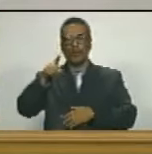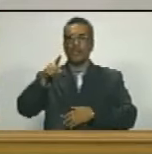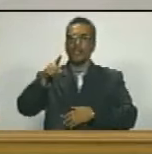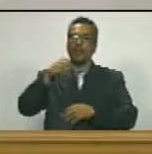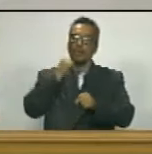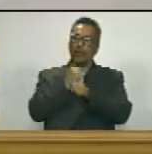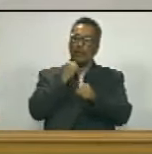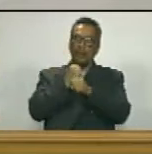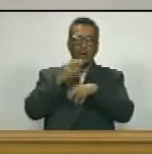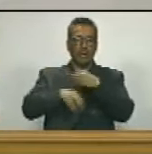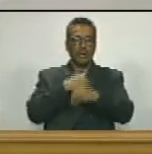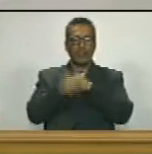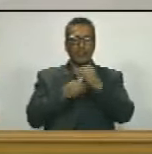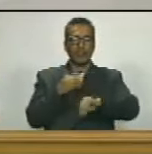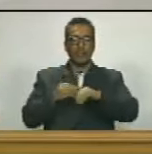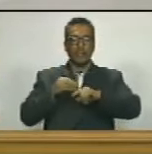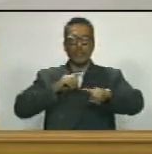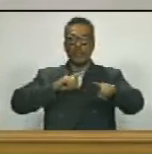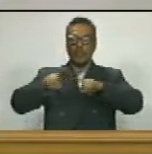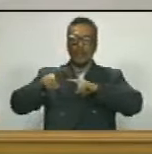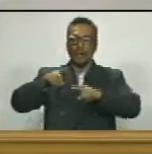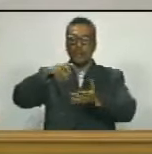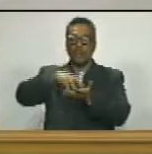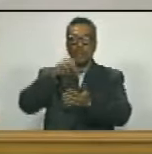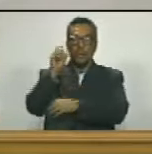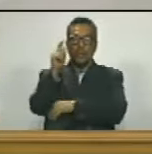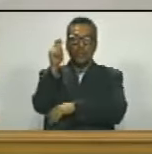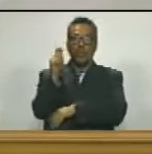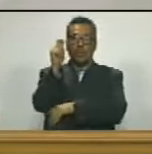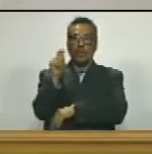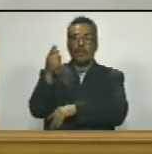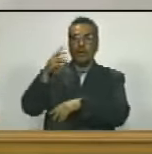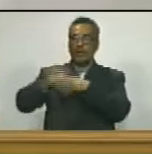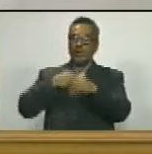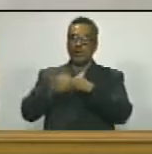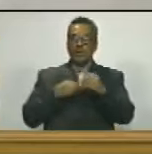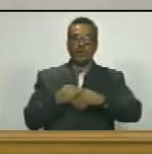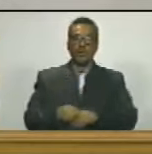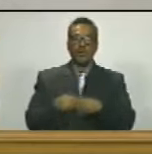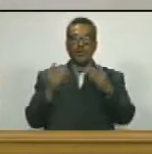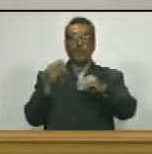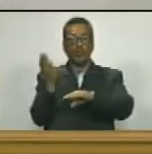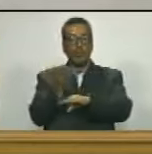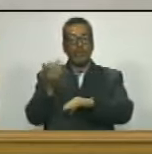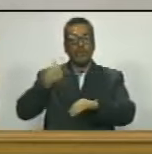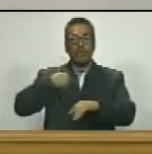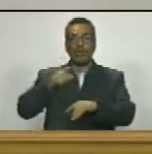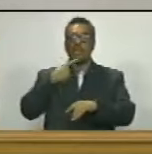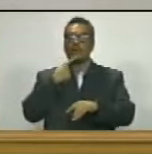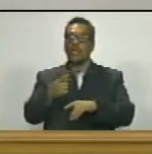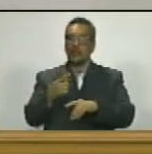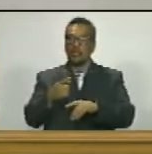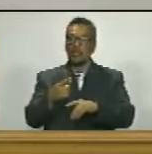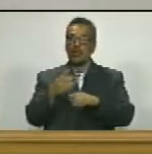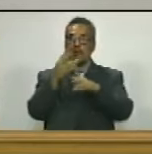de la función de parlamentaria o de parlamentario tanto daño que todavía siguen chupando